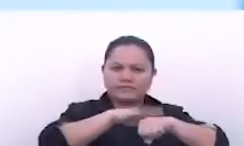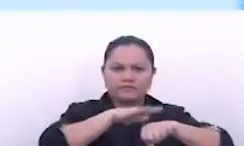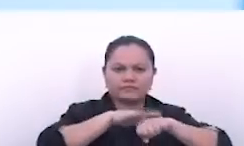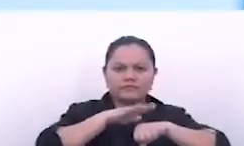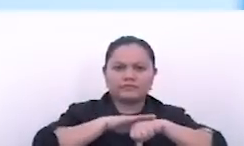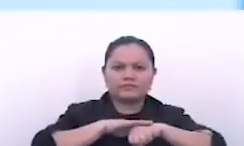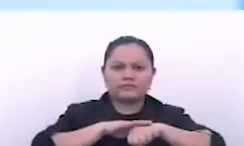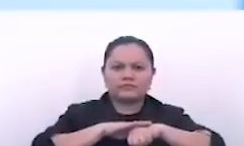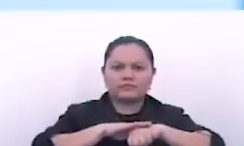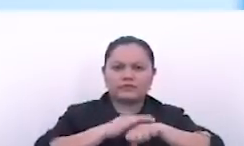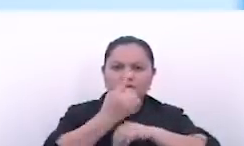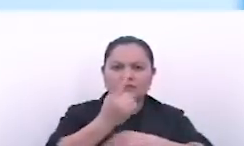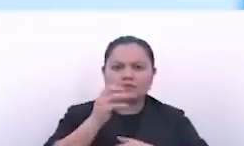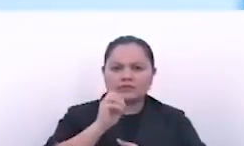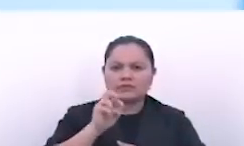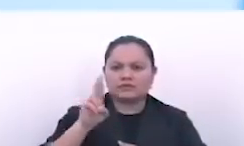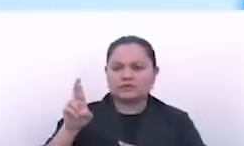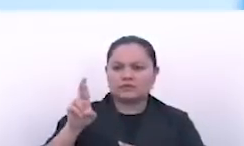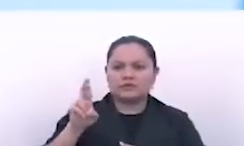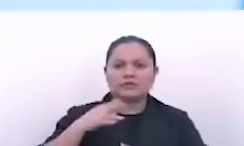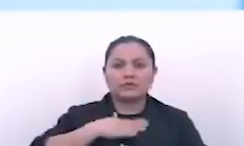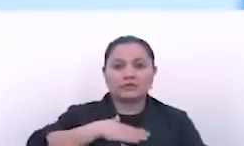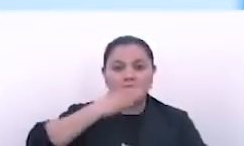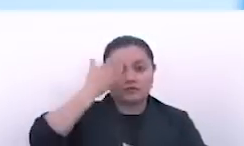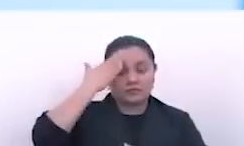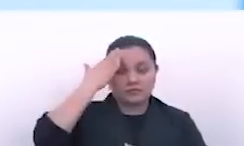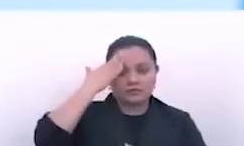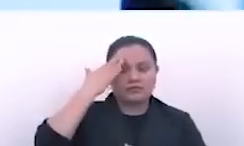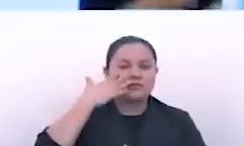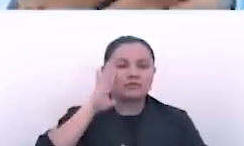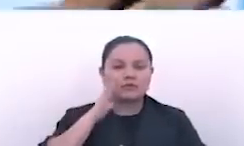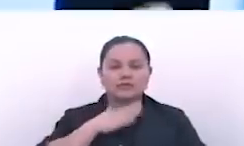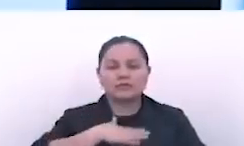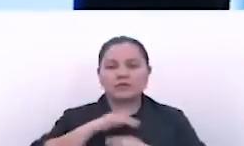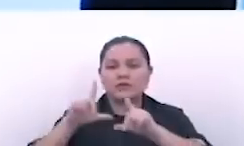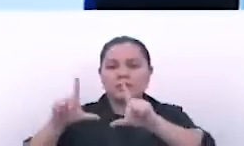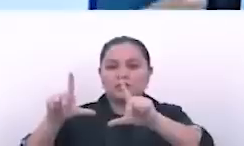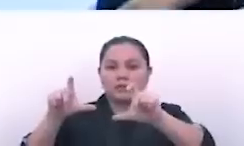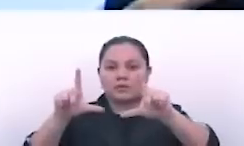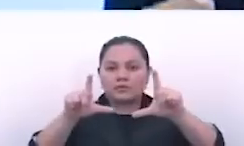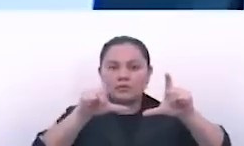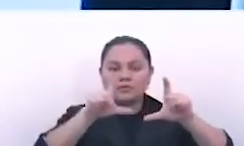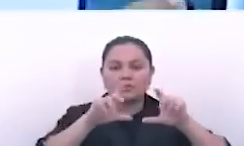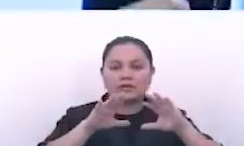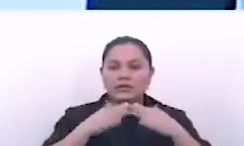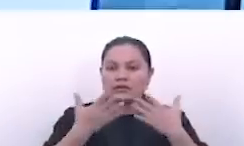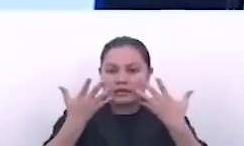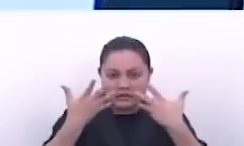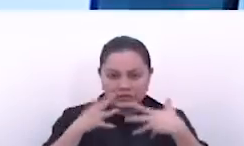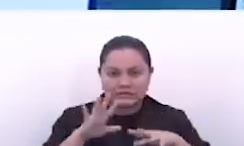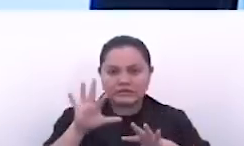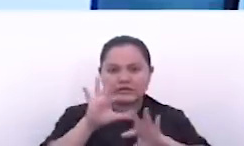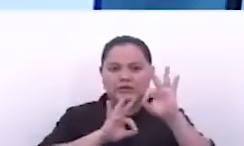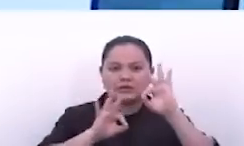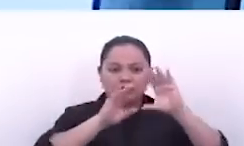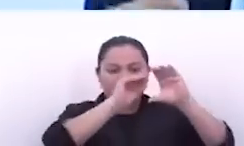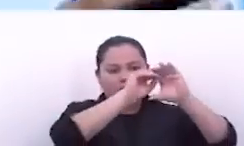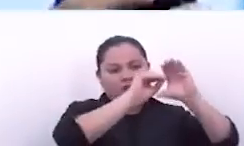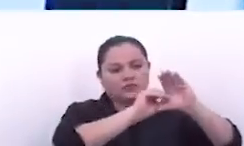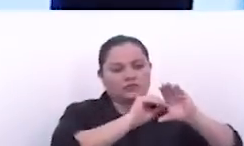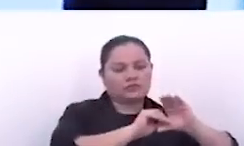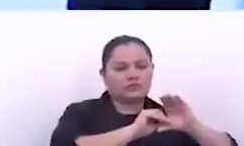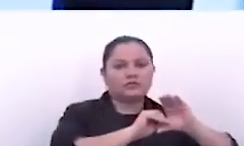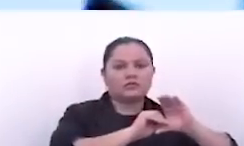gente de Oriente. Tengo conocimiento y tengo fotografías de que ya algunas bodegas están